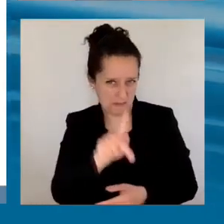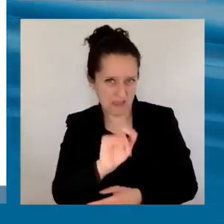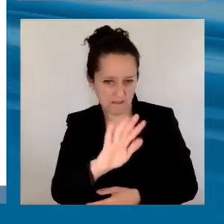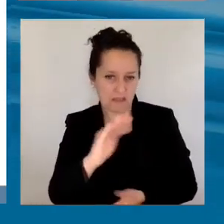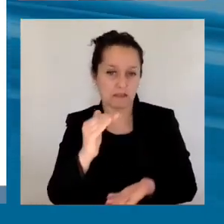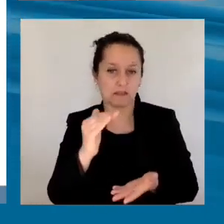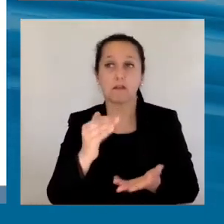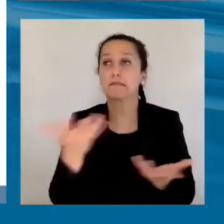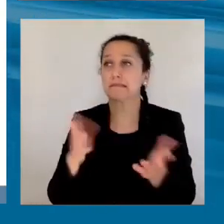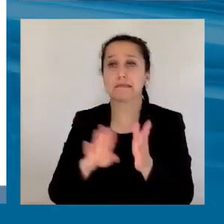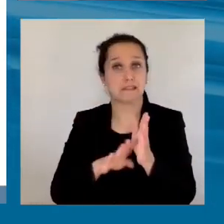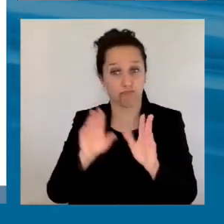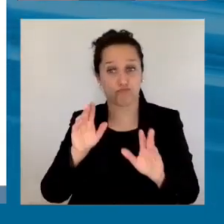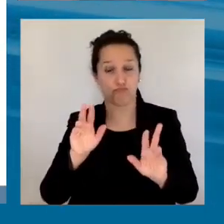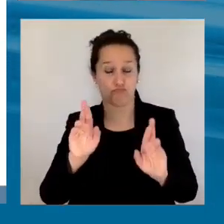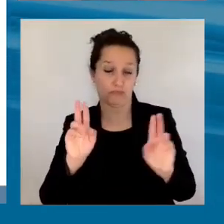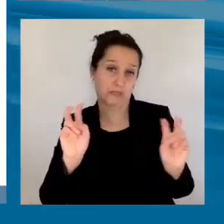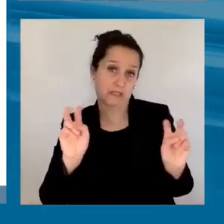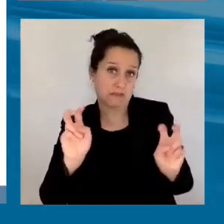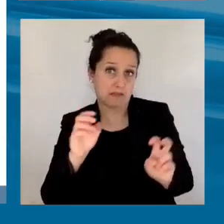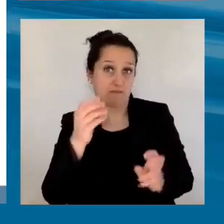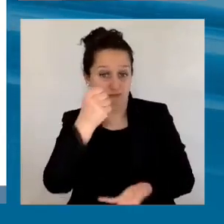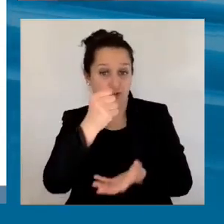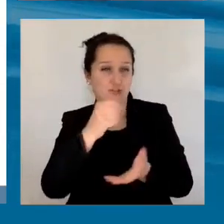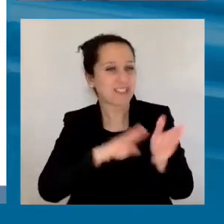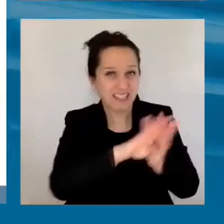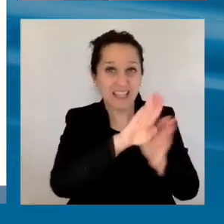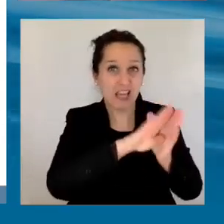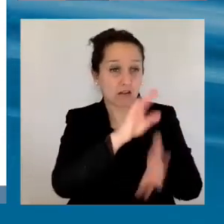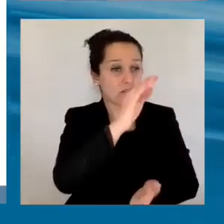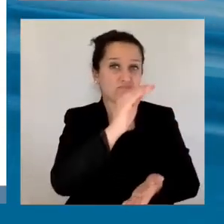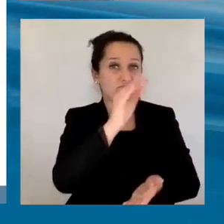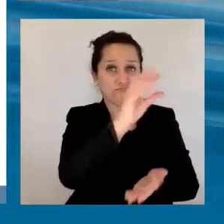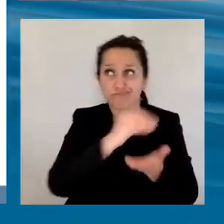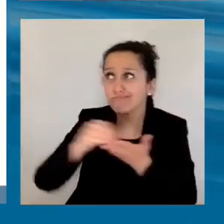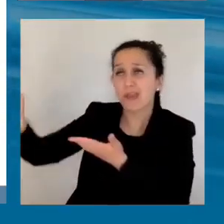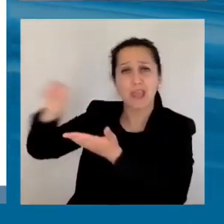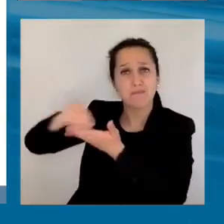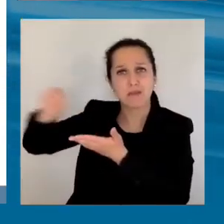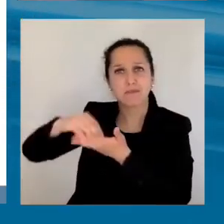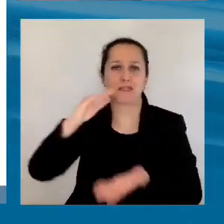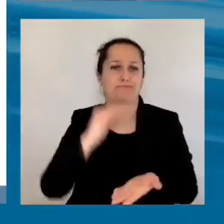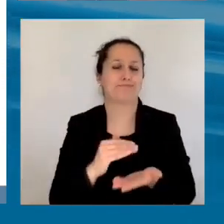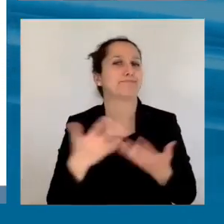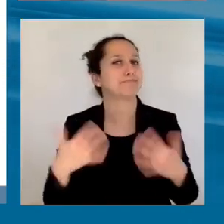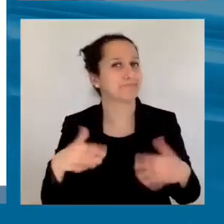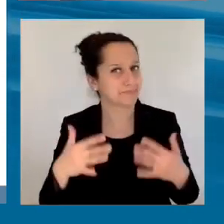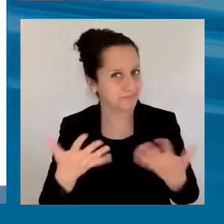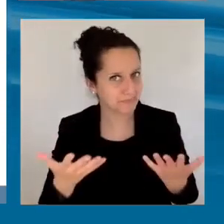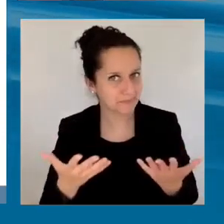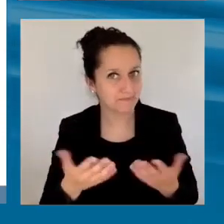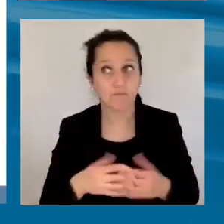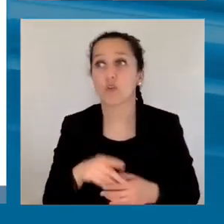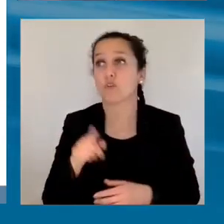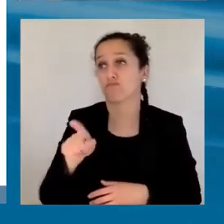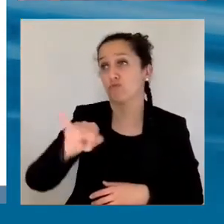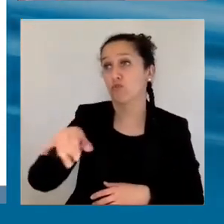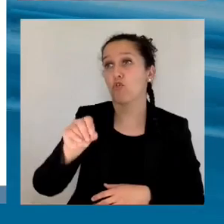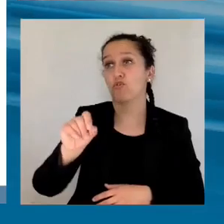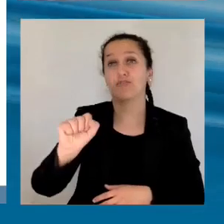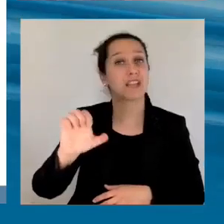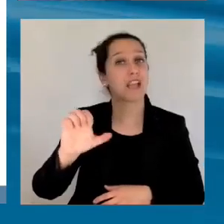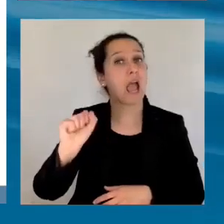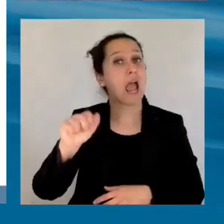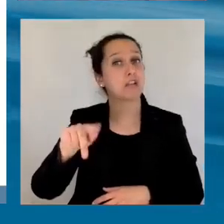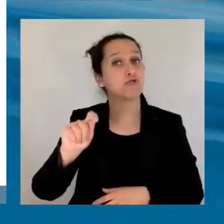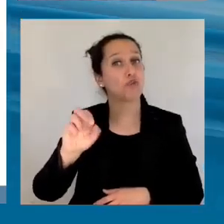sería ya una ampliación del espacio fiscal importante. José Antonio Campos me puede aquí corregir, pero el éxito que él tuvo cuando